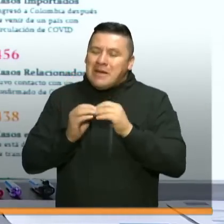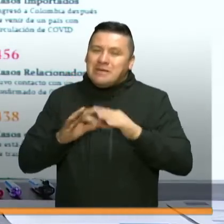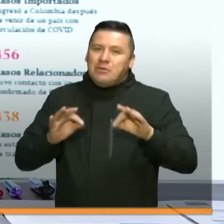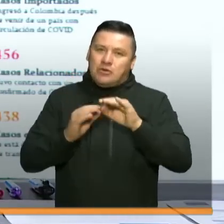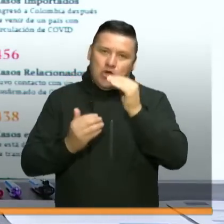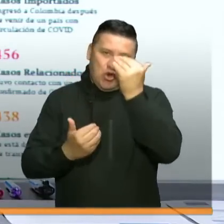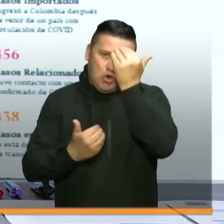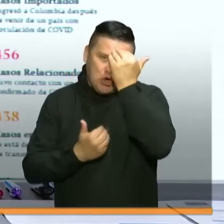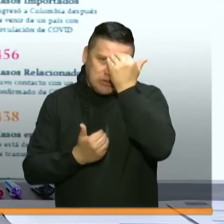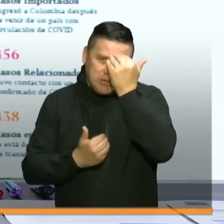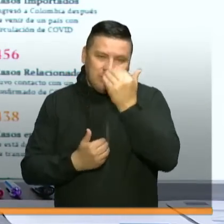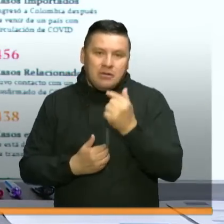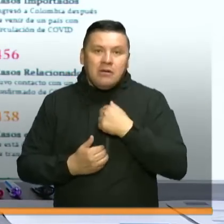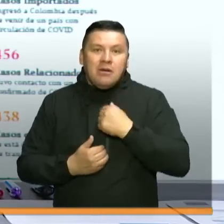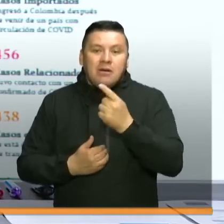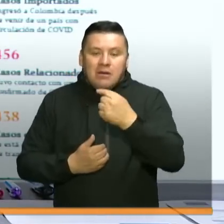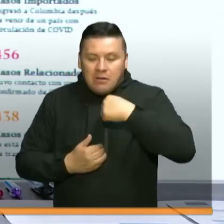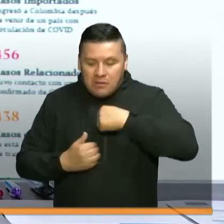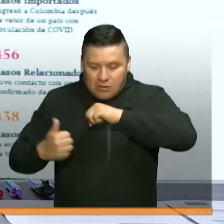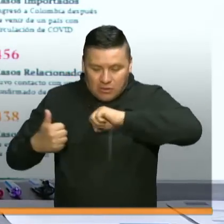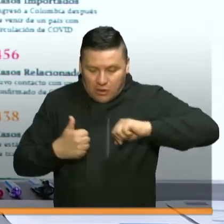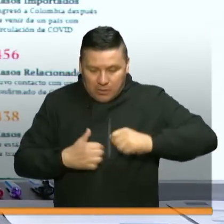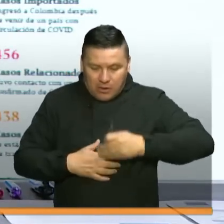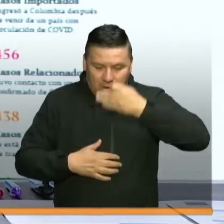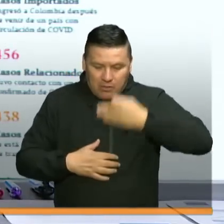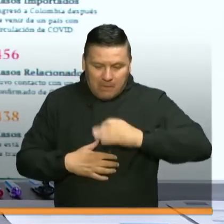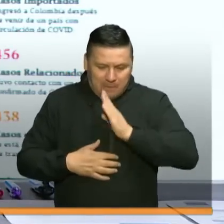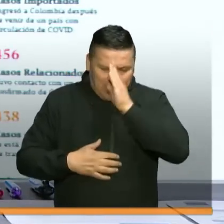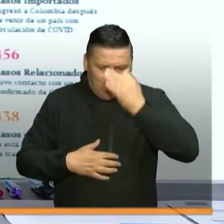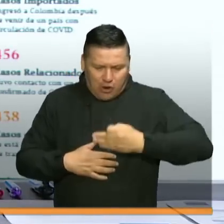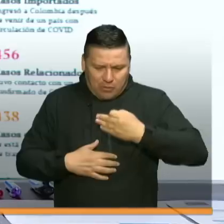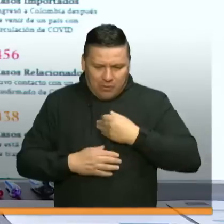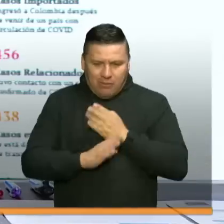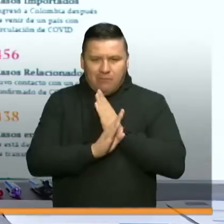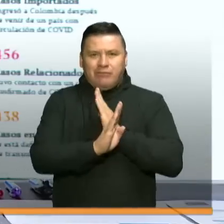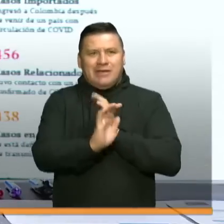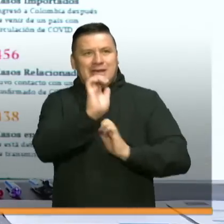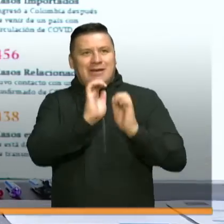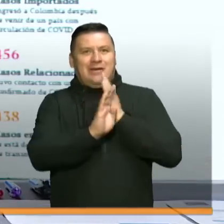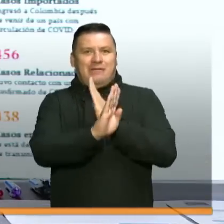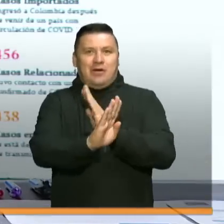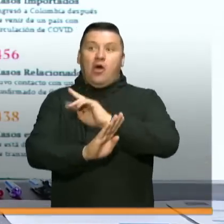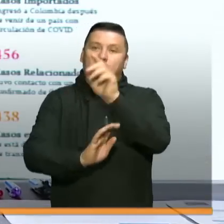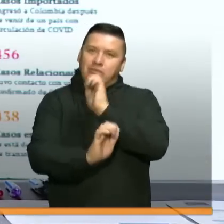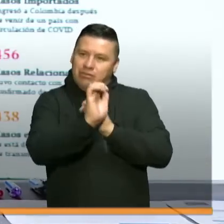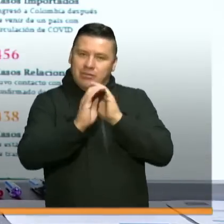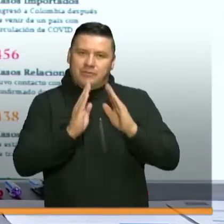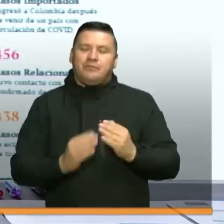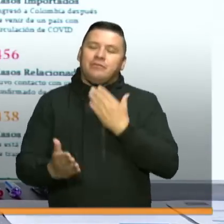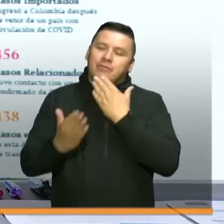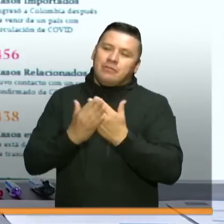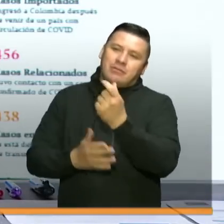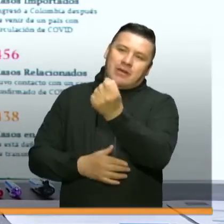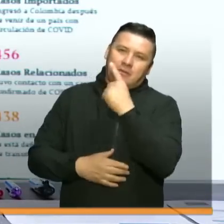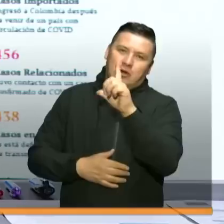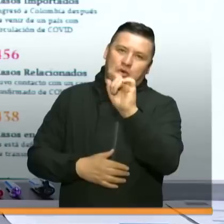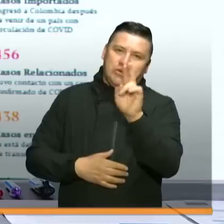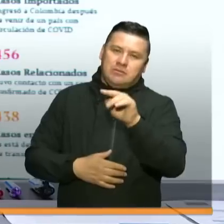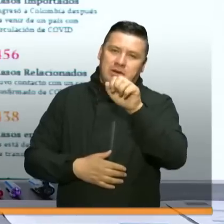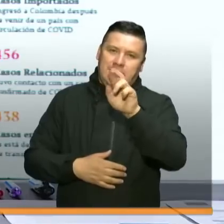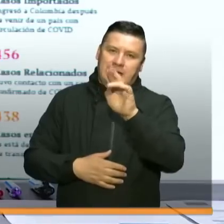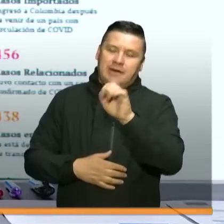que en nuestro comportamiento y en nuestra disciplina nos protegemos nosotros y protegemos a los demás. Gracias, Luz Marina, por esa pregunta.